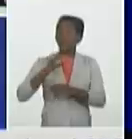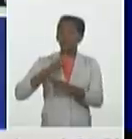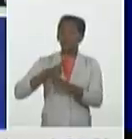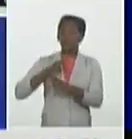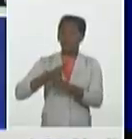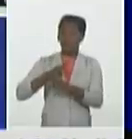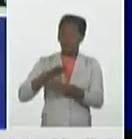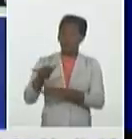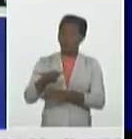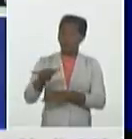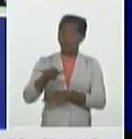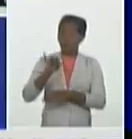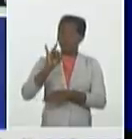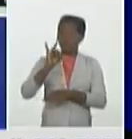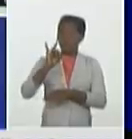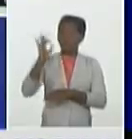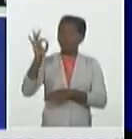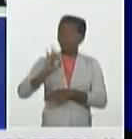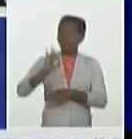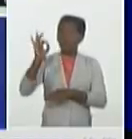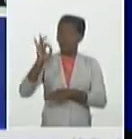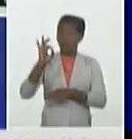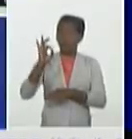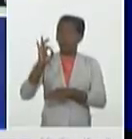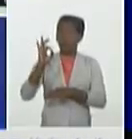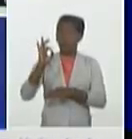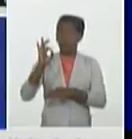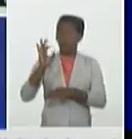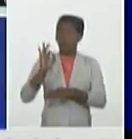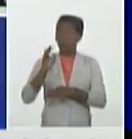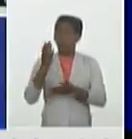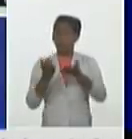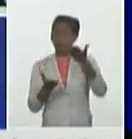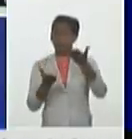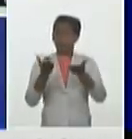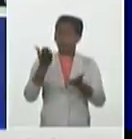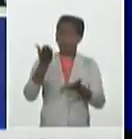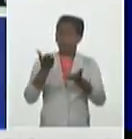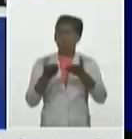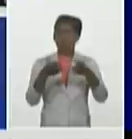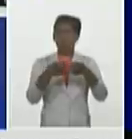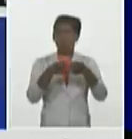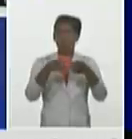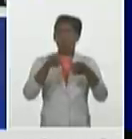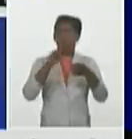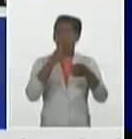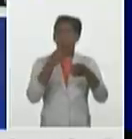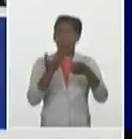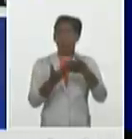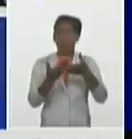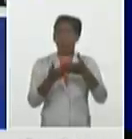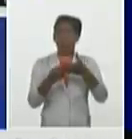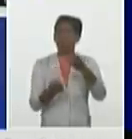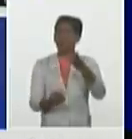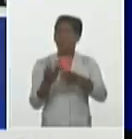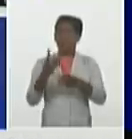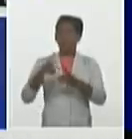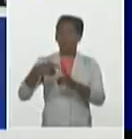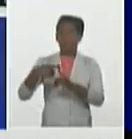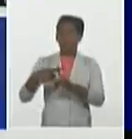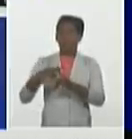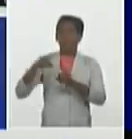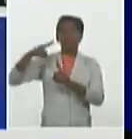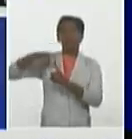7% de las muestras positivas. Las Tunas el 6,4% y La Habana el 6,1